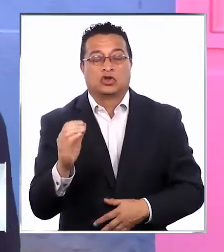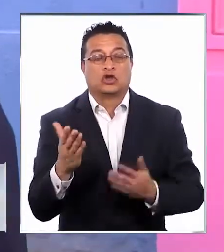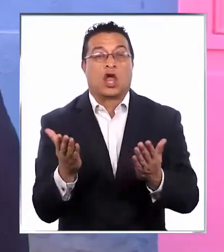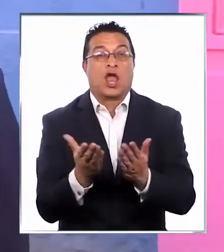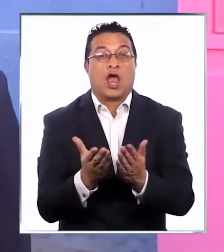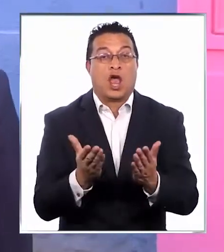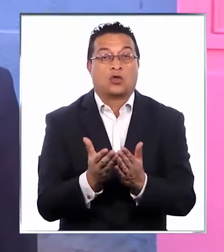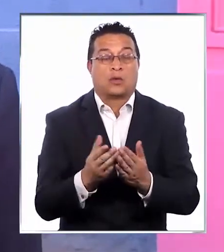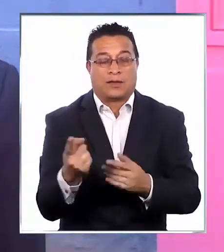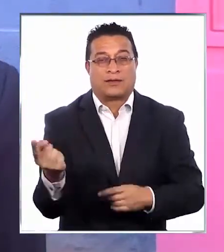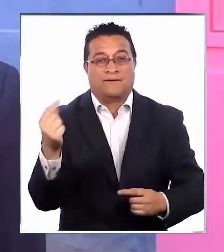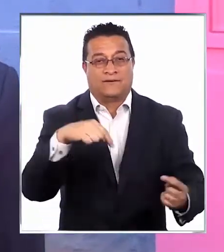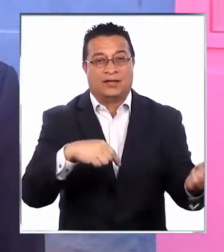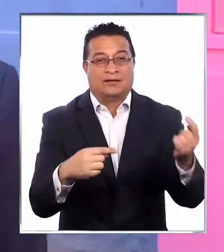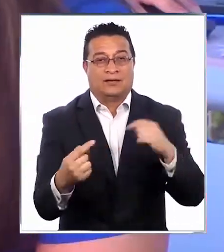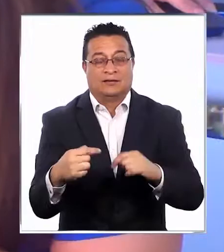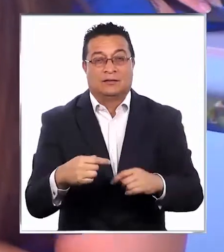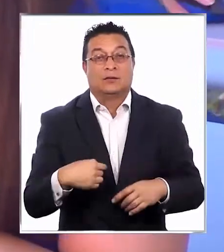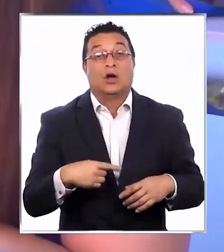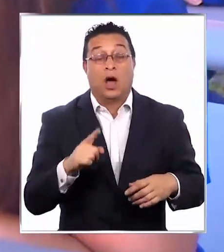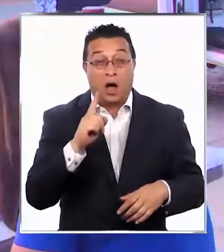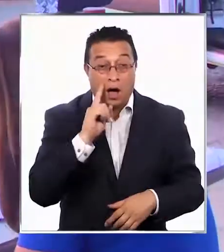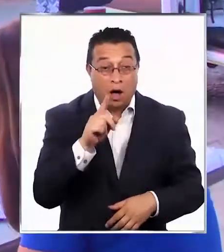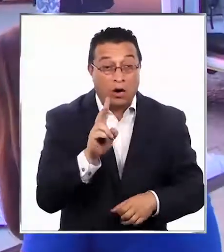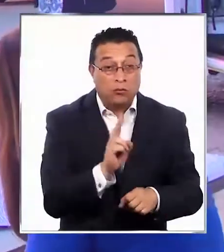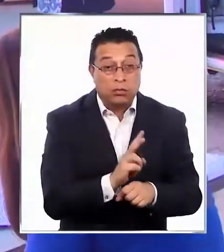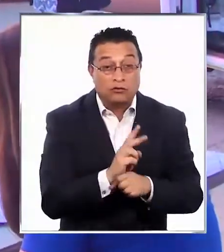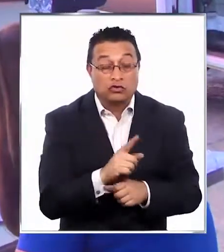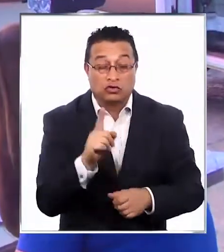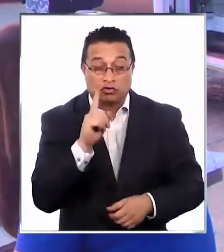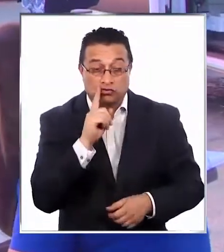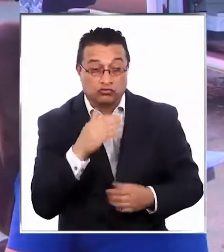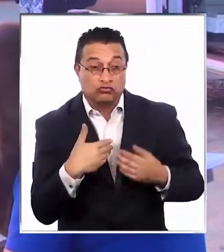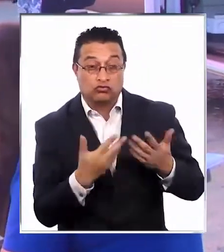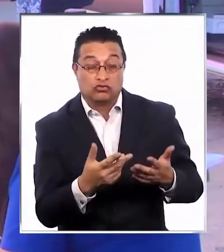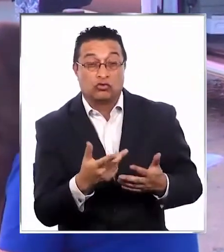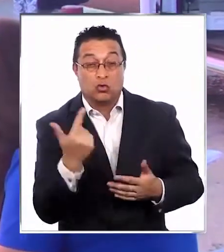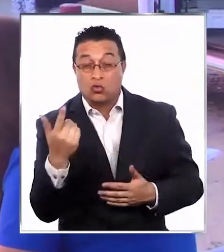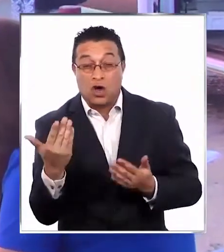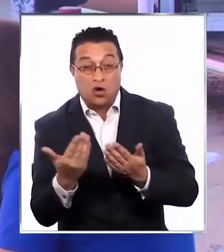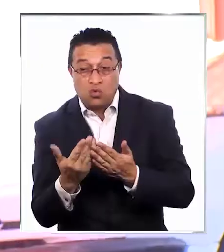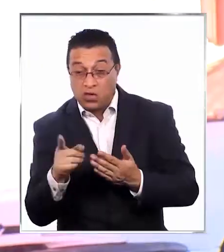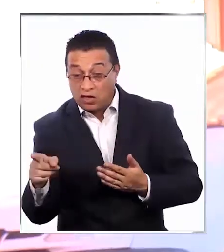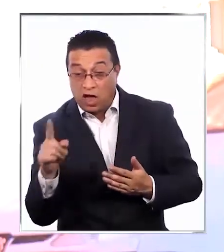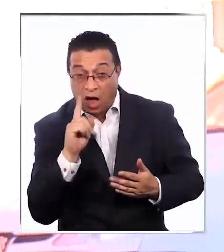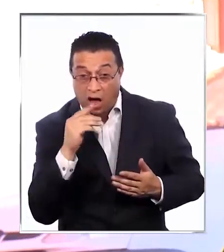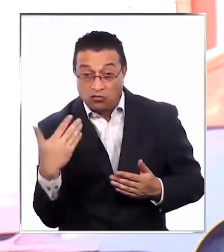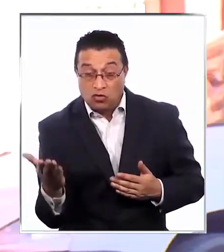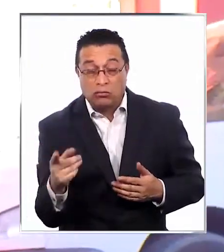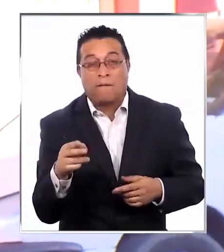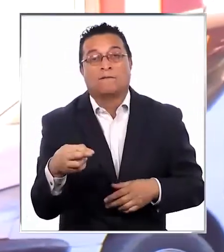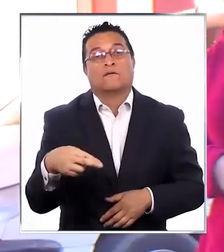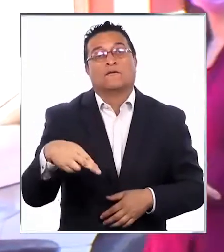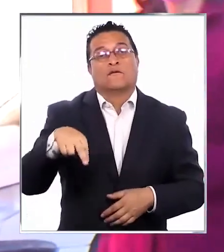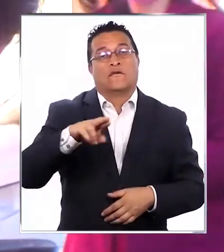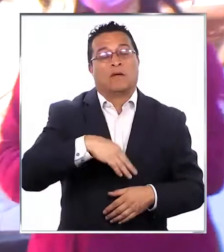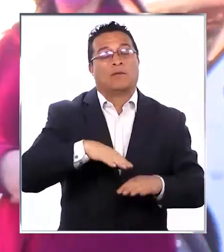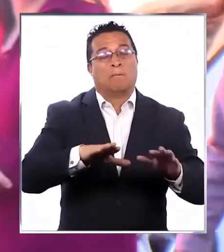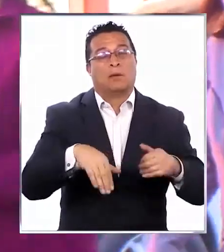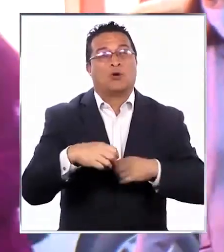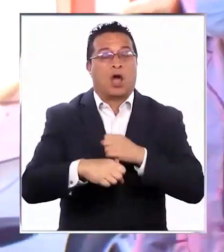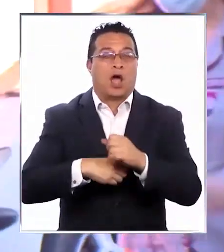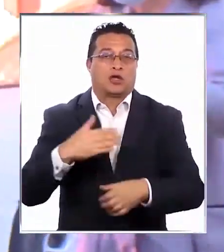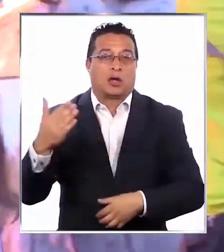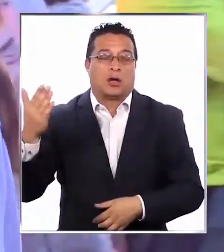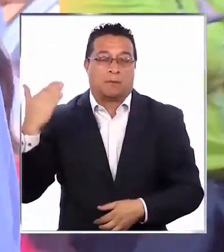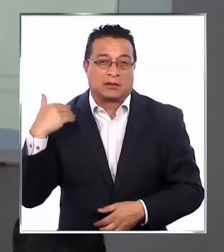de los estudiantes que están viniendo. Si hay un profesor que está contagiado, un alumno, significa volver de nuevo a lo